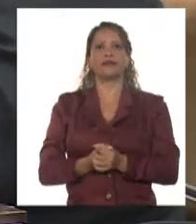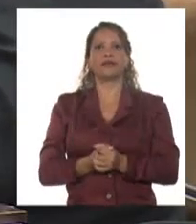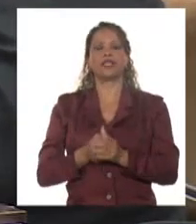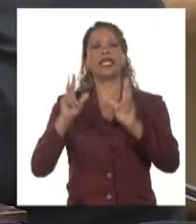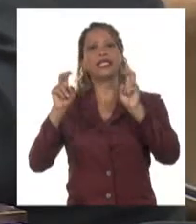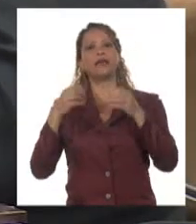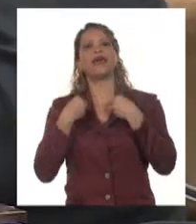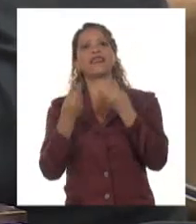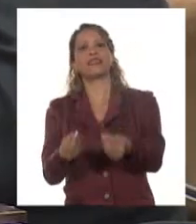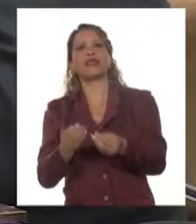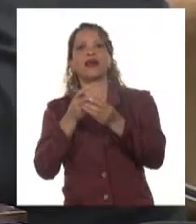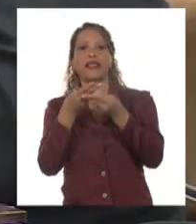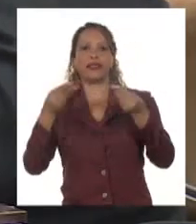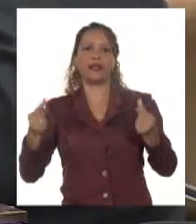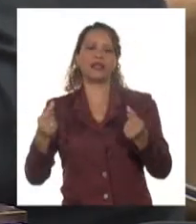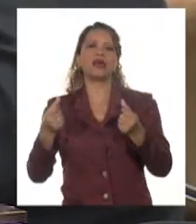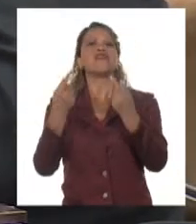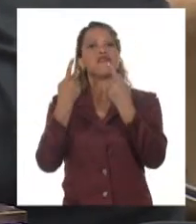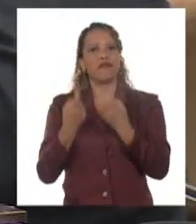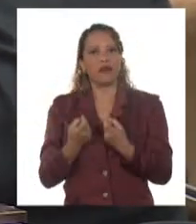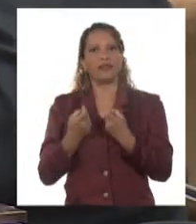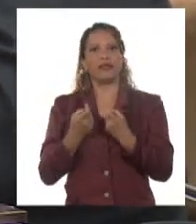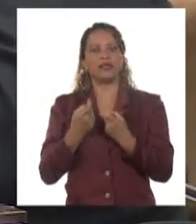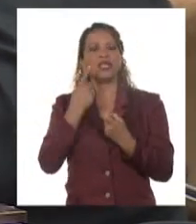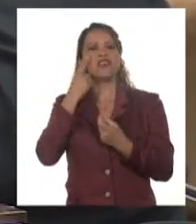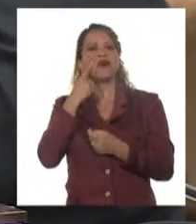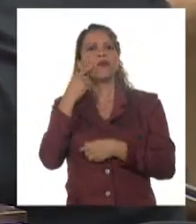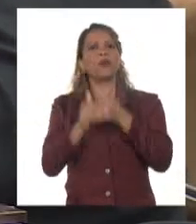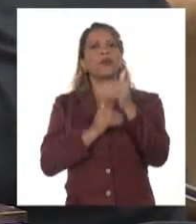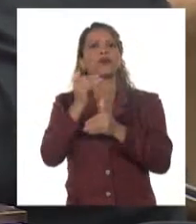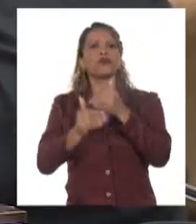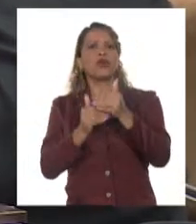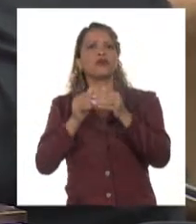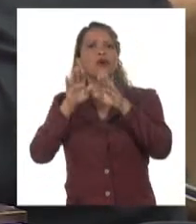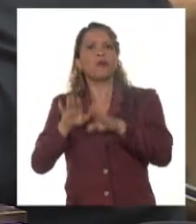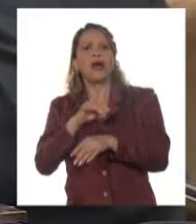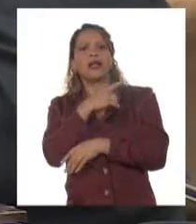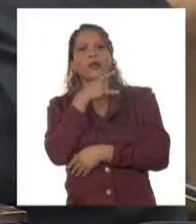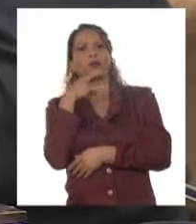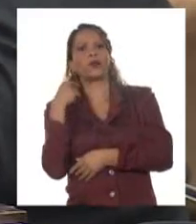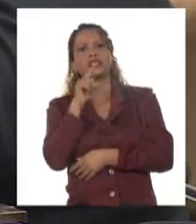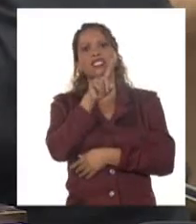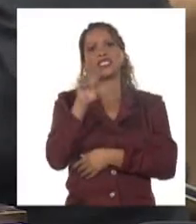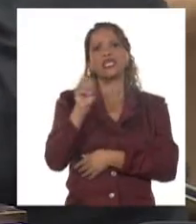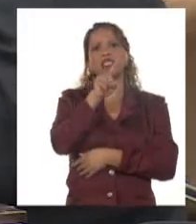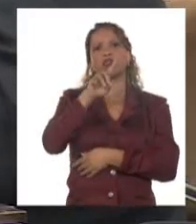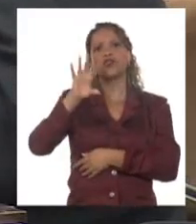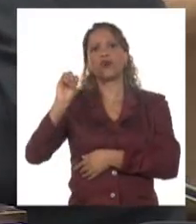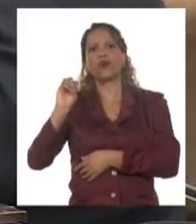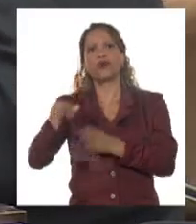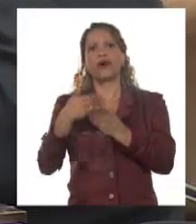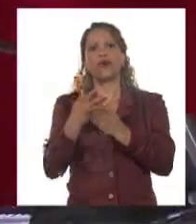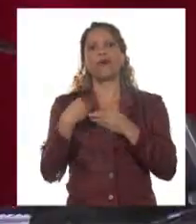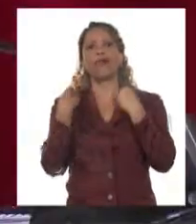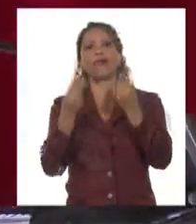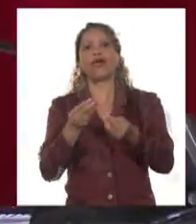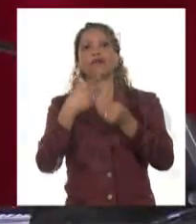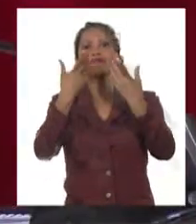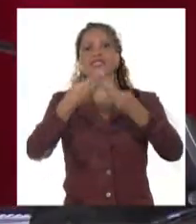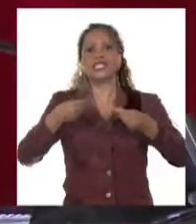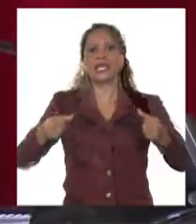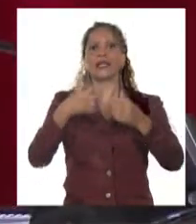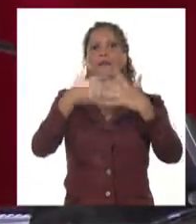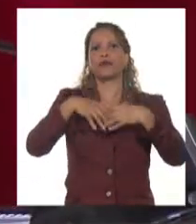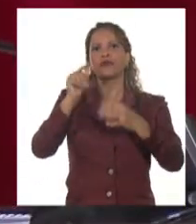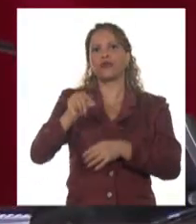de la entrega de tierra. Todavía tenemos y nos encontramos procesos que se demoran más de 100, 150 días para entregar una tierra a un productor que la están solicitando. Esto